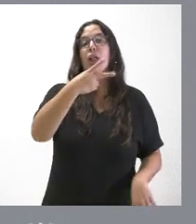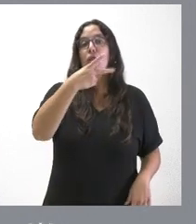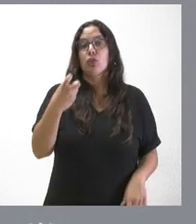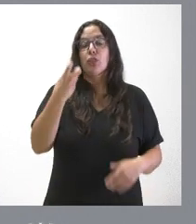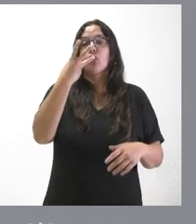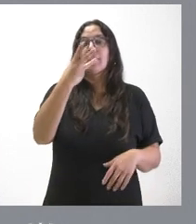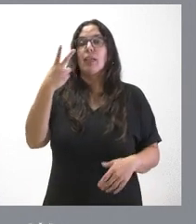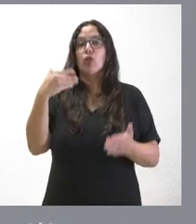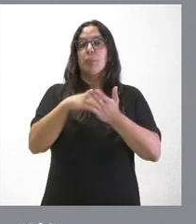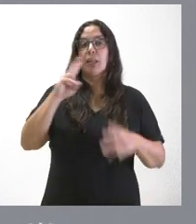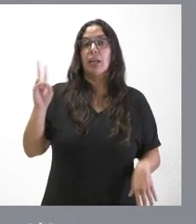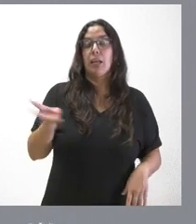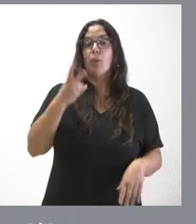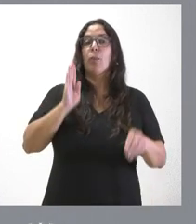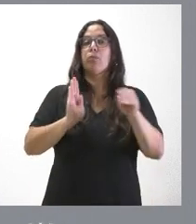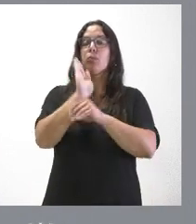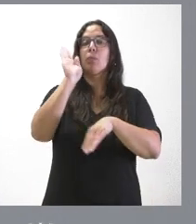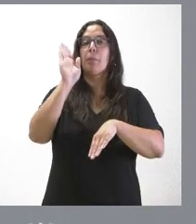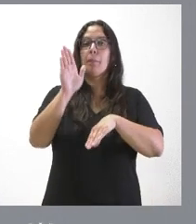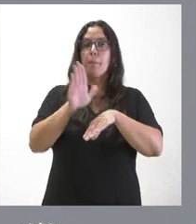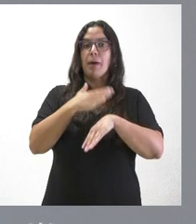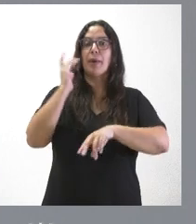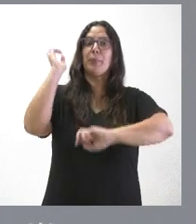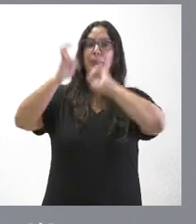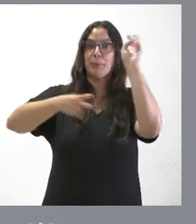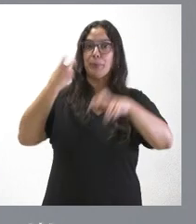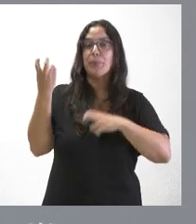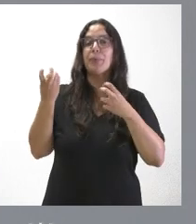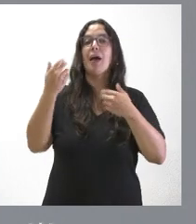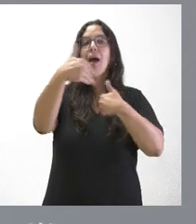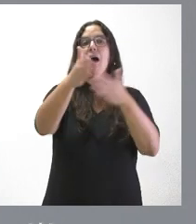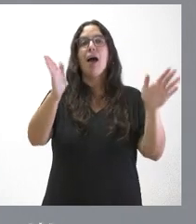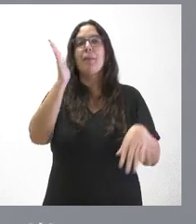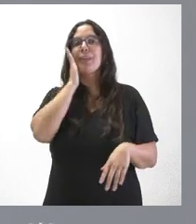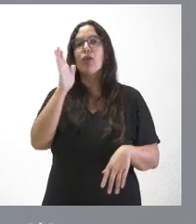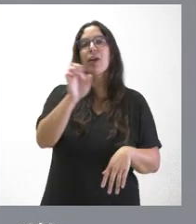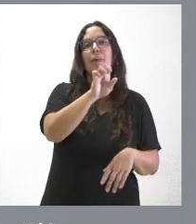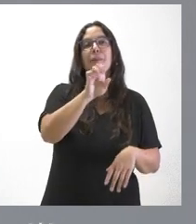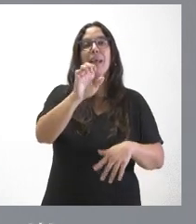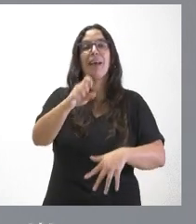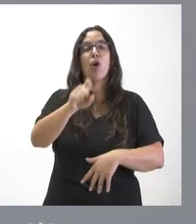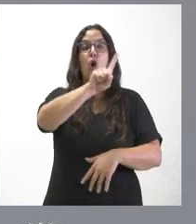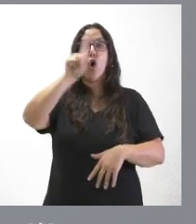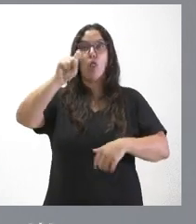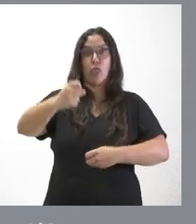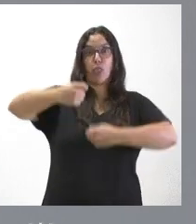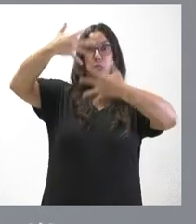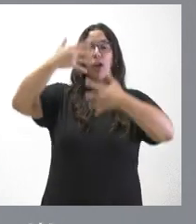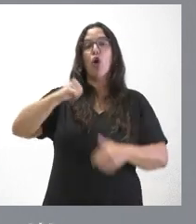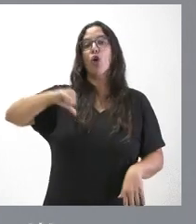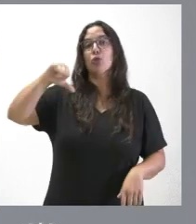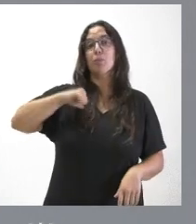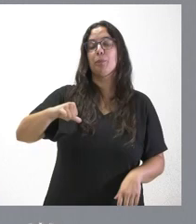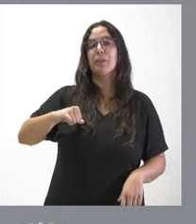232.000 euros es lo que se destina para la reforma de las habitaciones de la planta undécima del Hospital Río